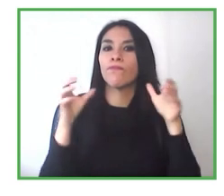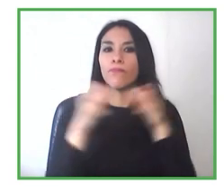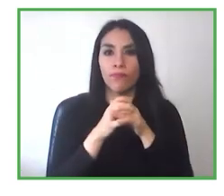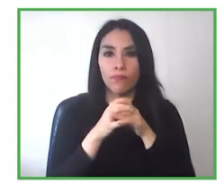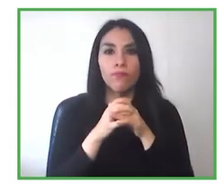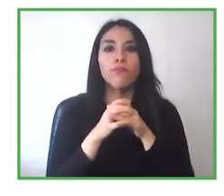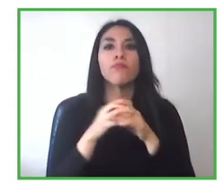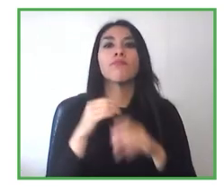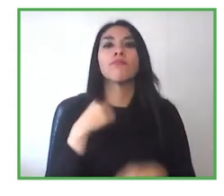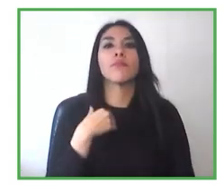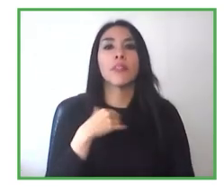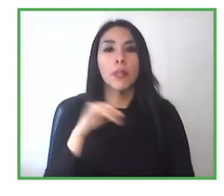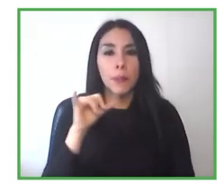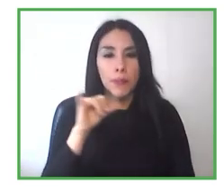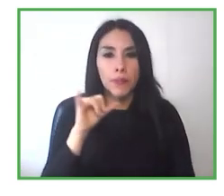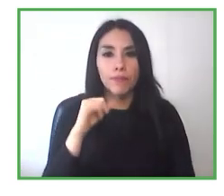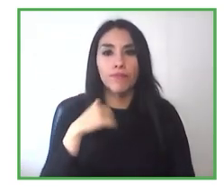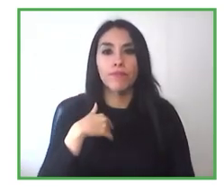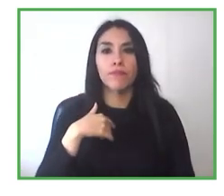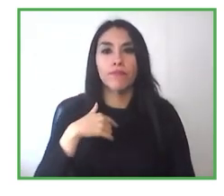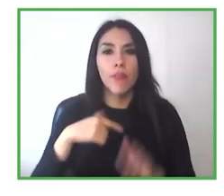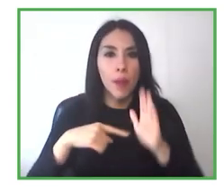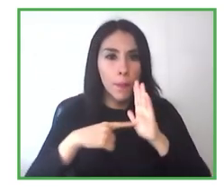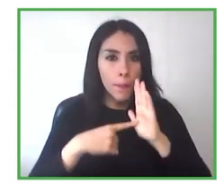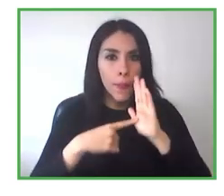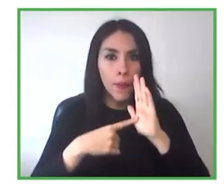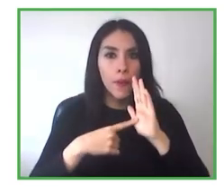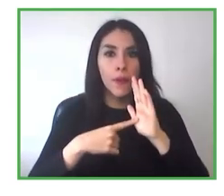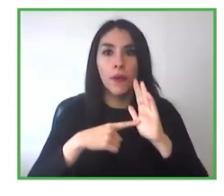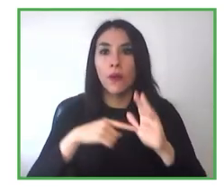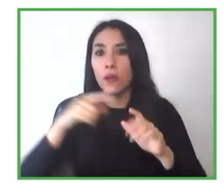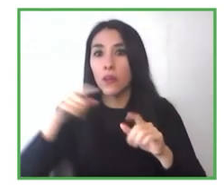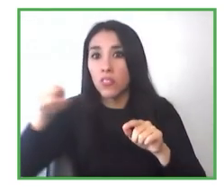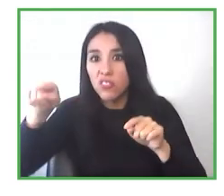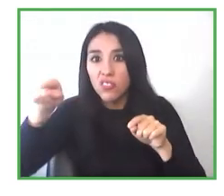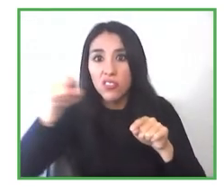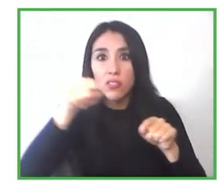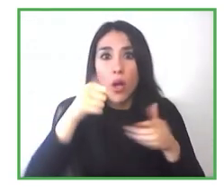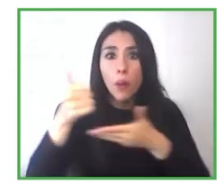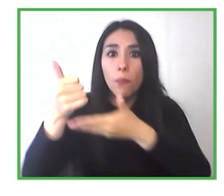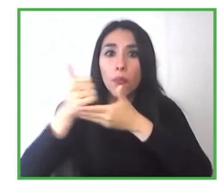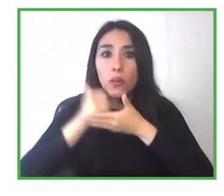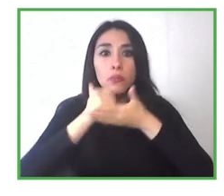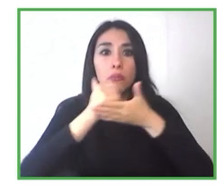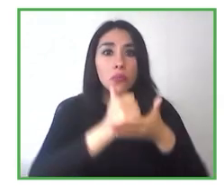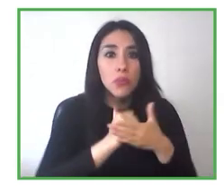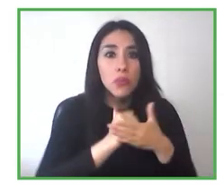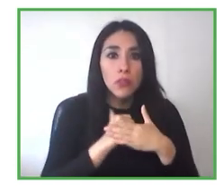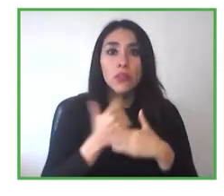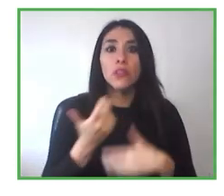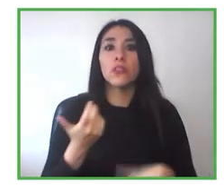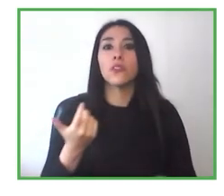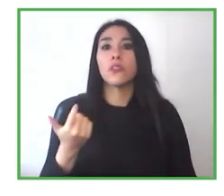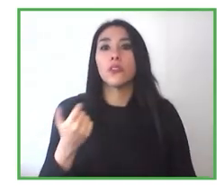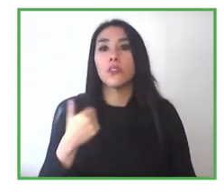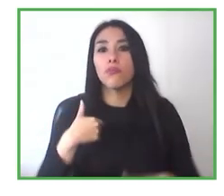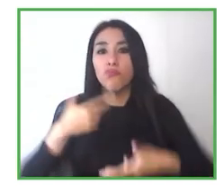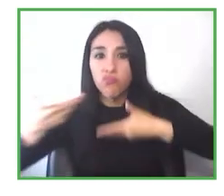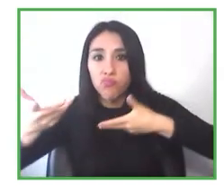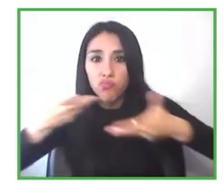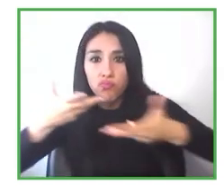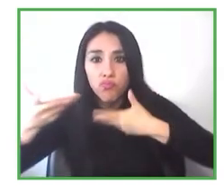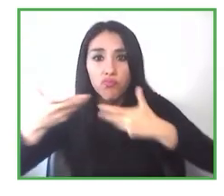como el municipio, que te pueden apoyar, tomar esta oportunidad, de generar estas alianzas, con los departamentos de empleo, de las